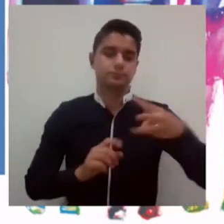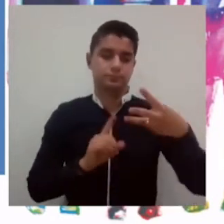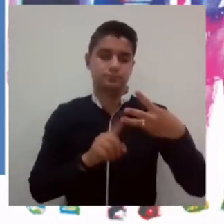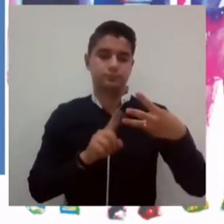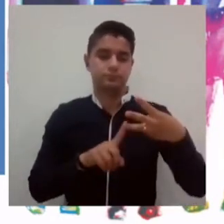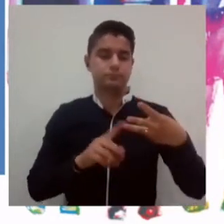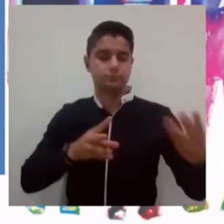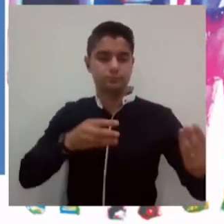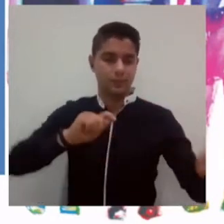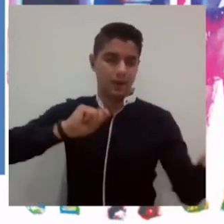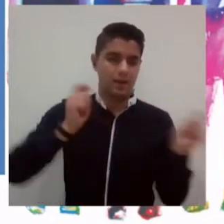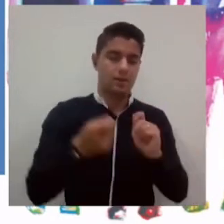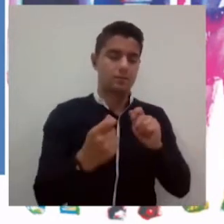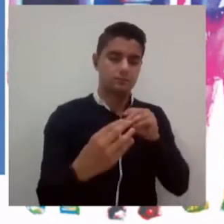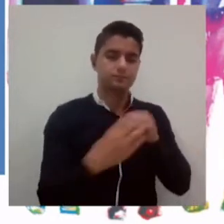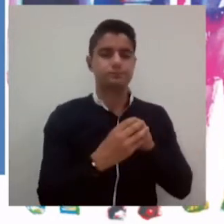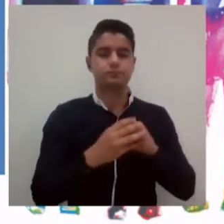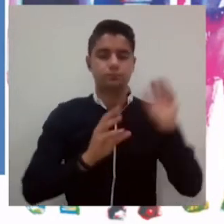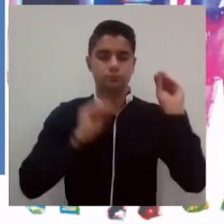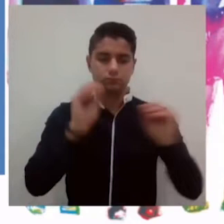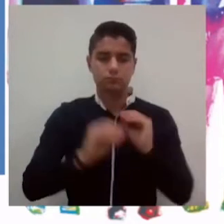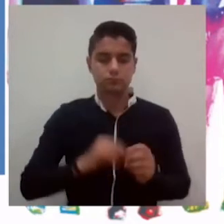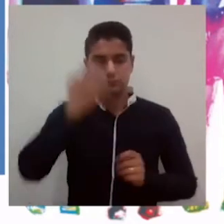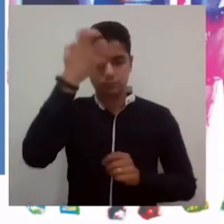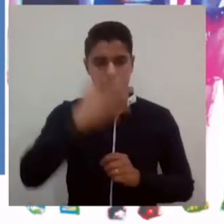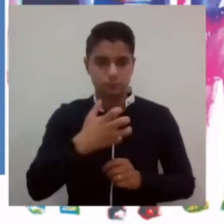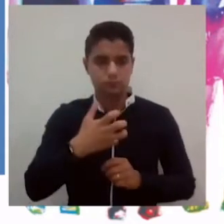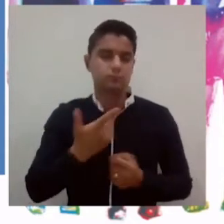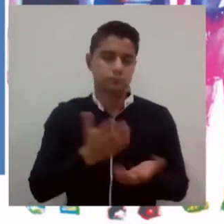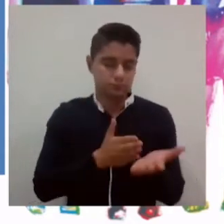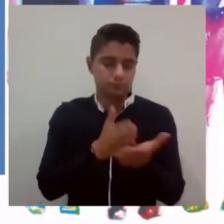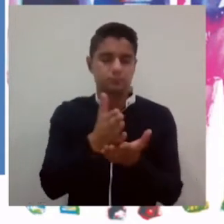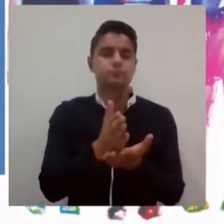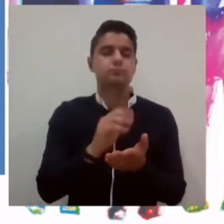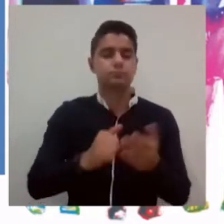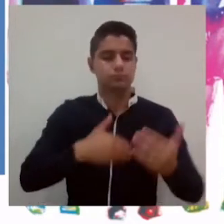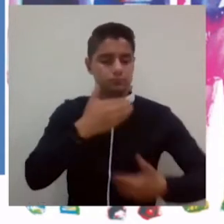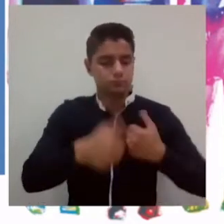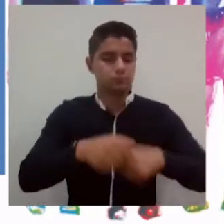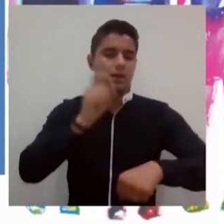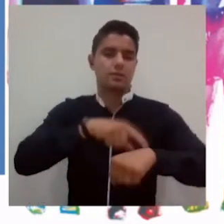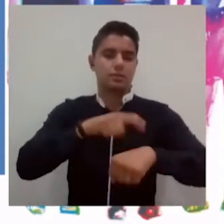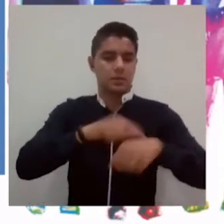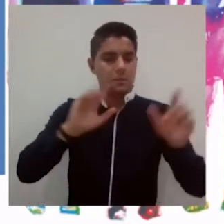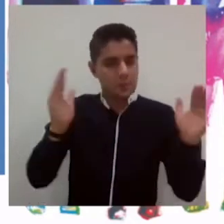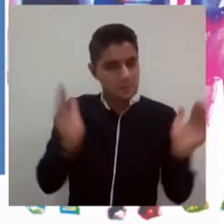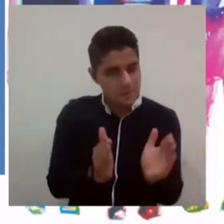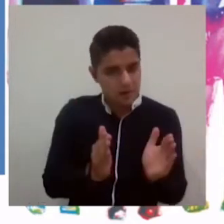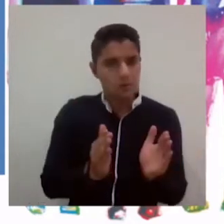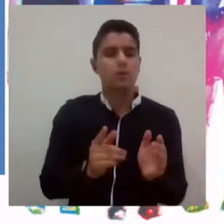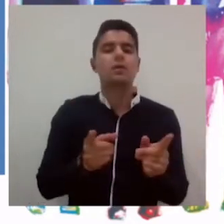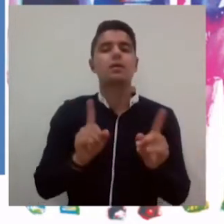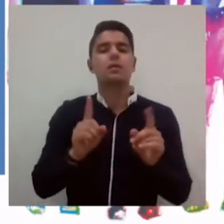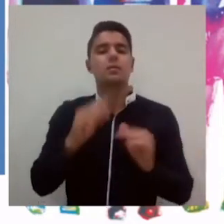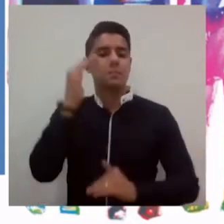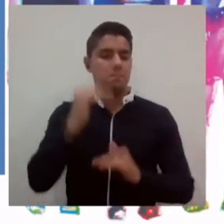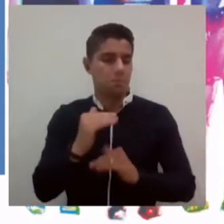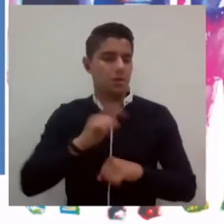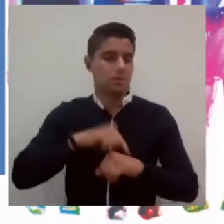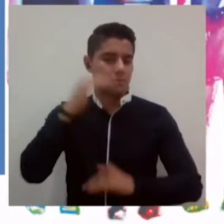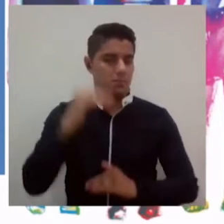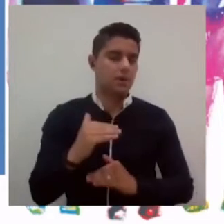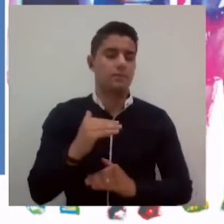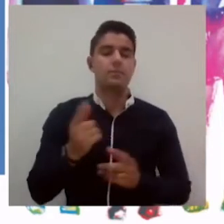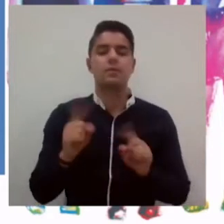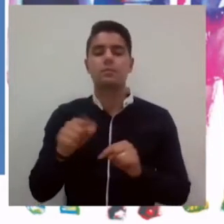comparabilidad, disminuyendo el tiempo de presentación y la cantidad de estudiantes en cada sitio de aplicación. Debemos reconocer que este año